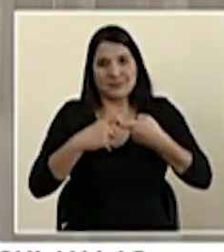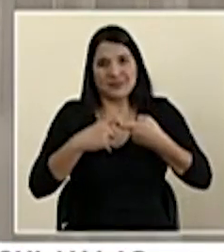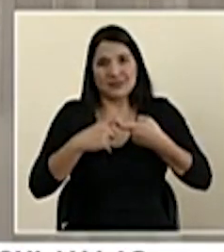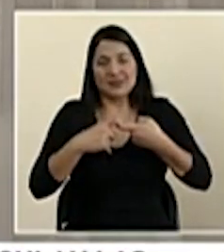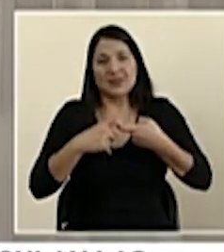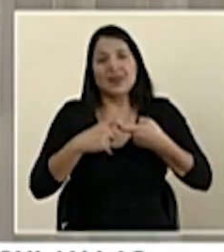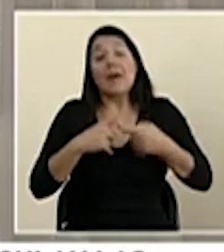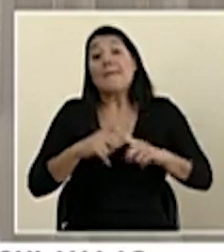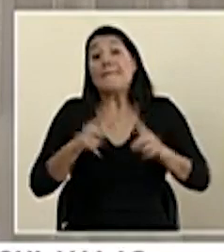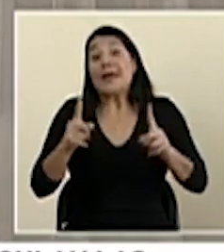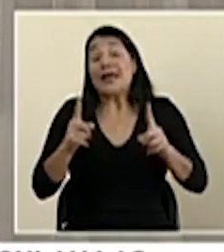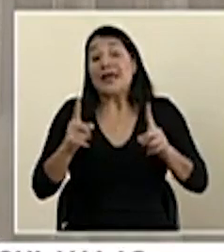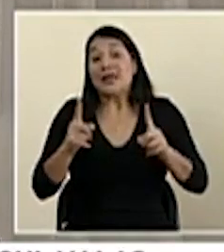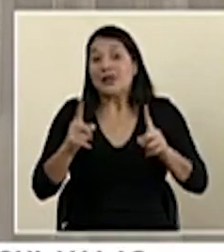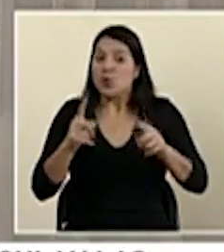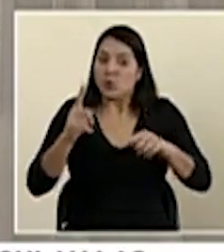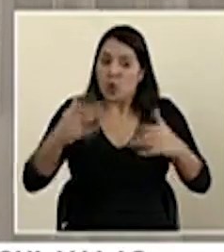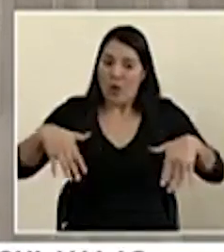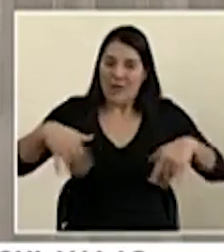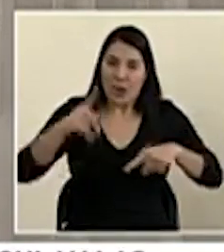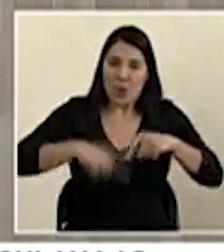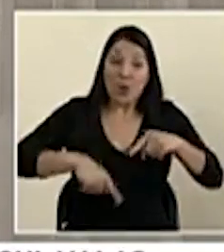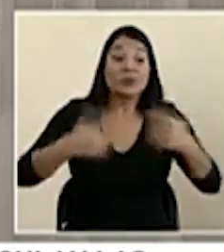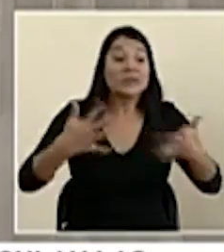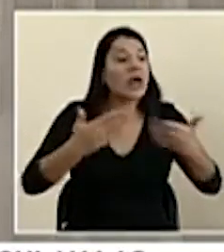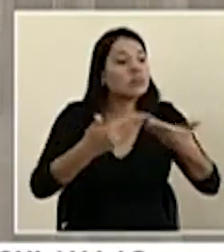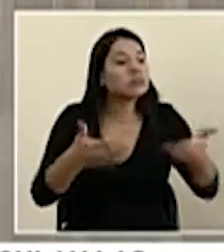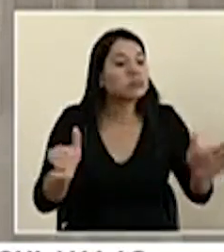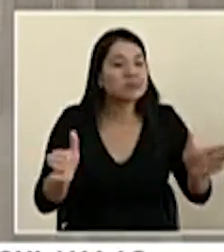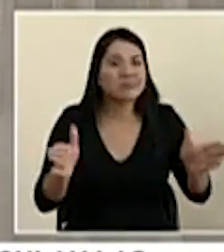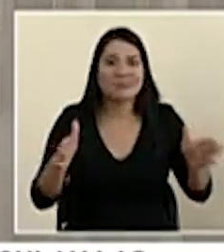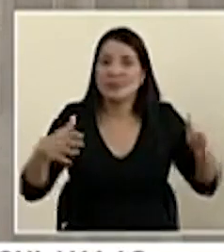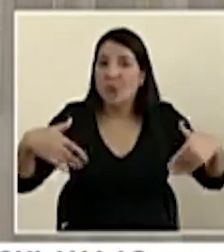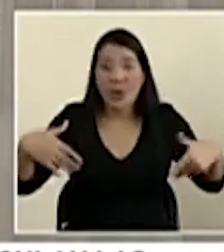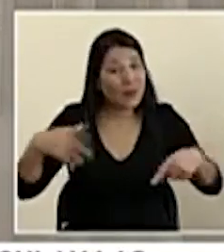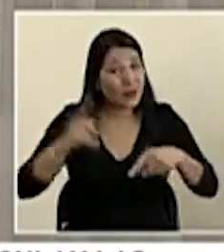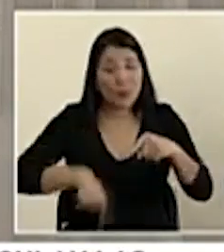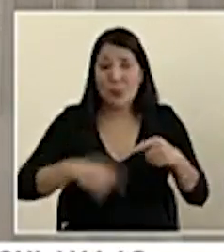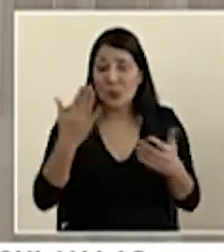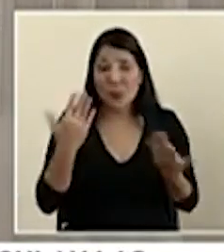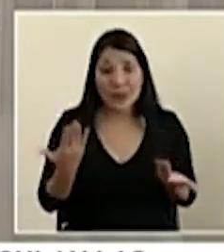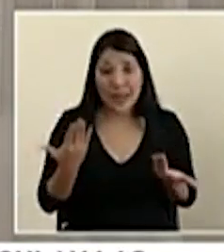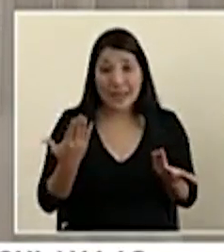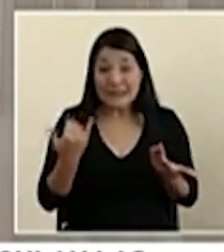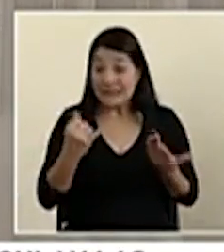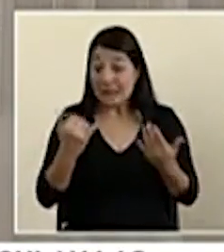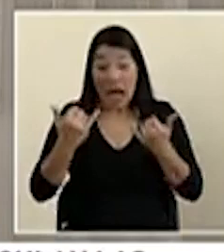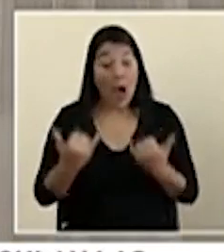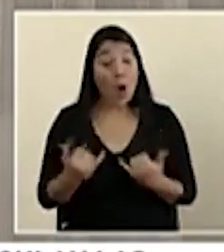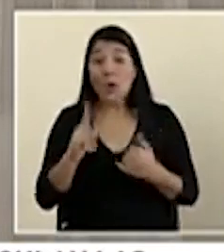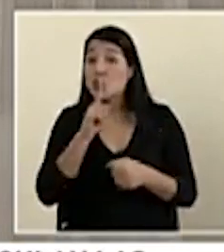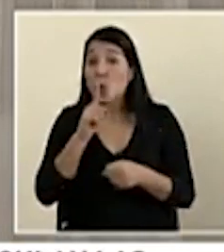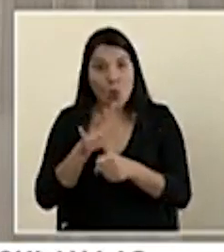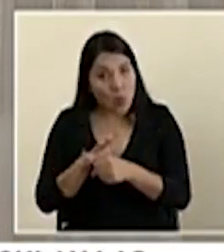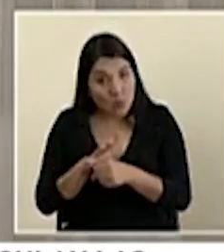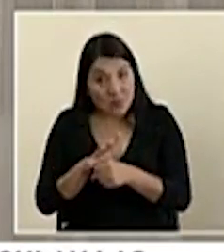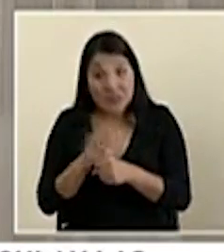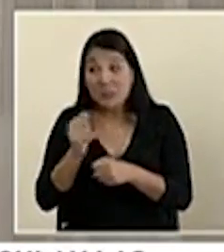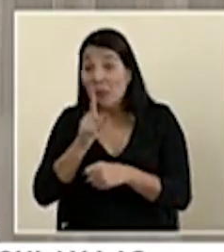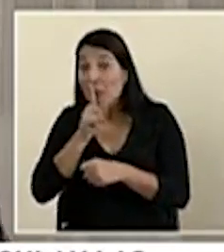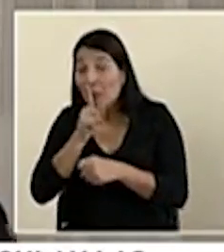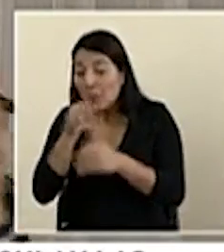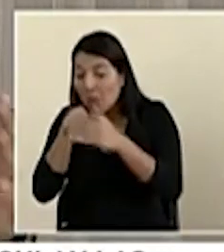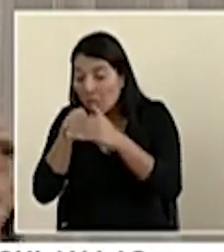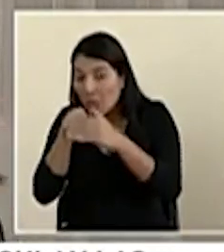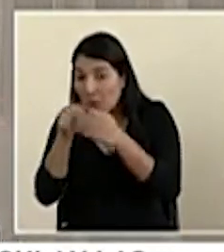cumpliendo esos protocolos. Y aquí es donde yo llamo al compromiso conjunto de la empresa privada, de los empleadores en